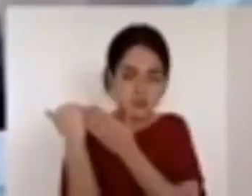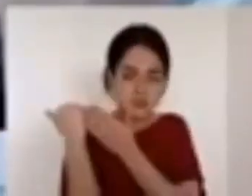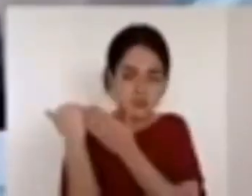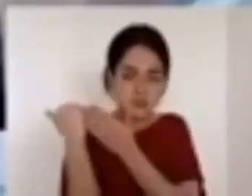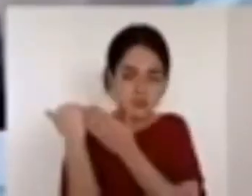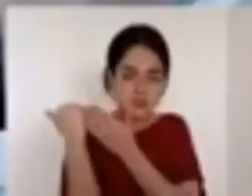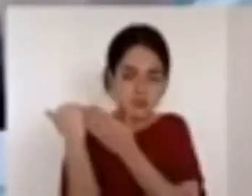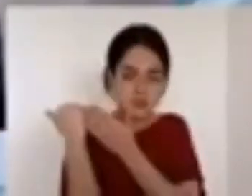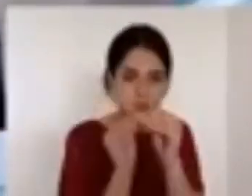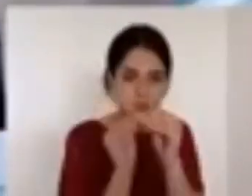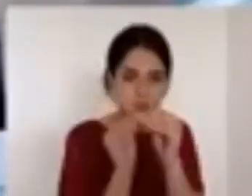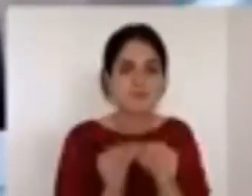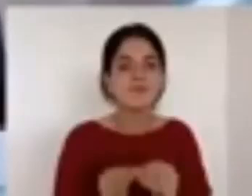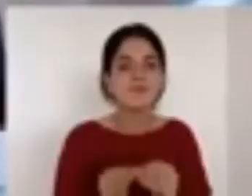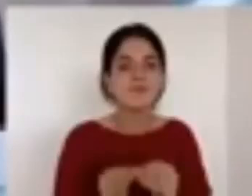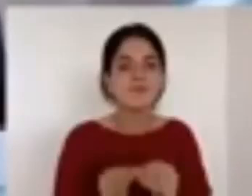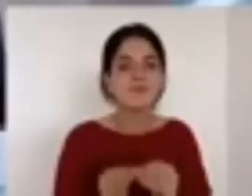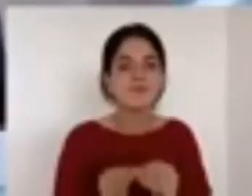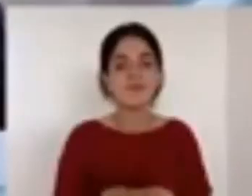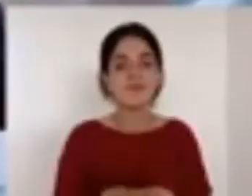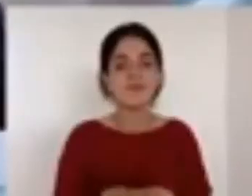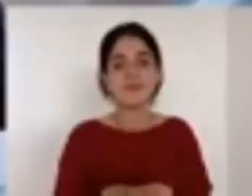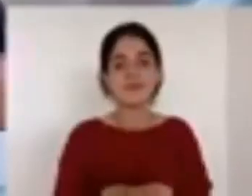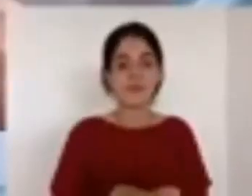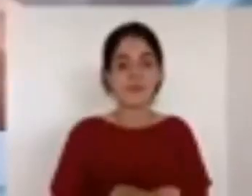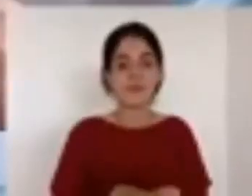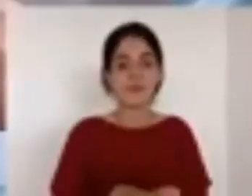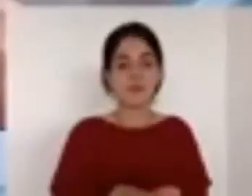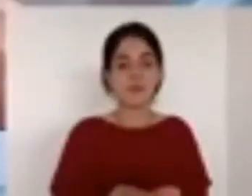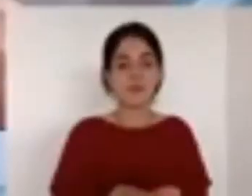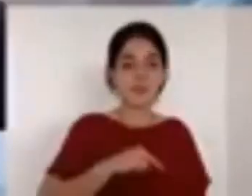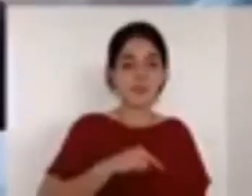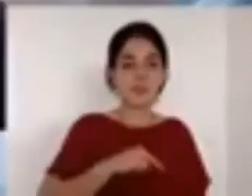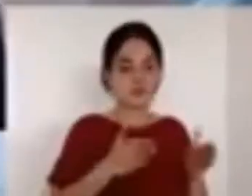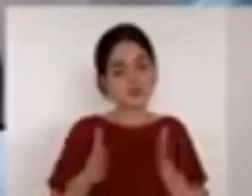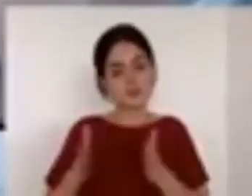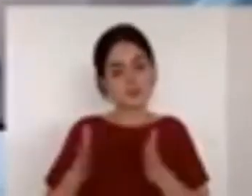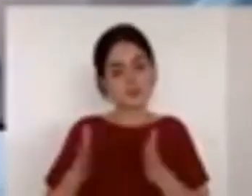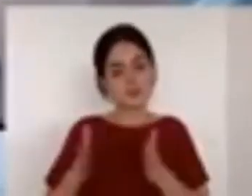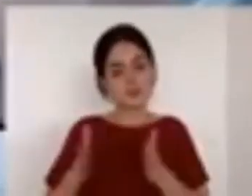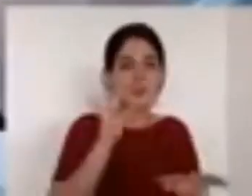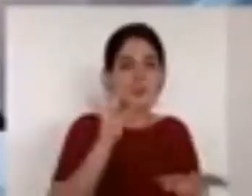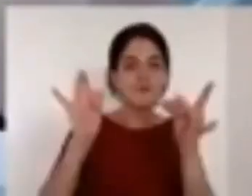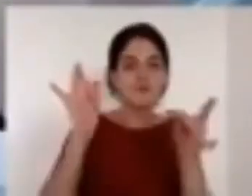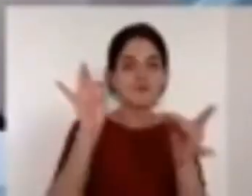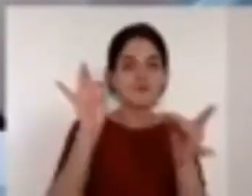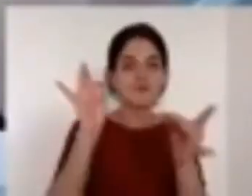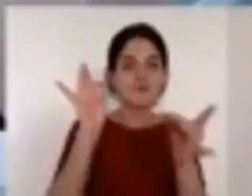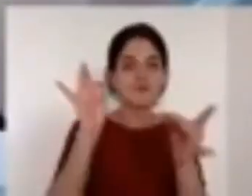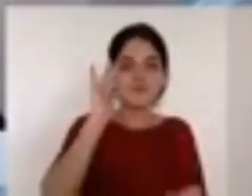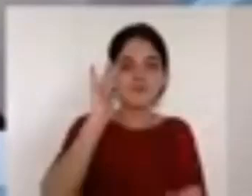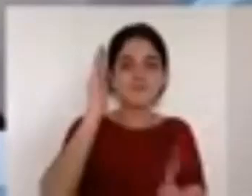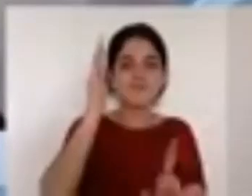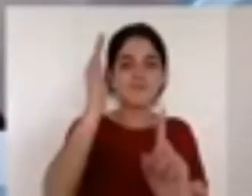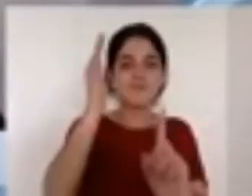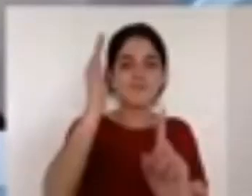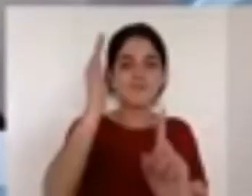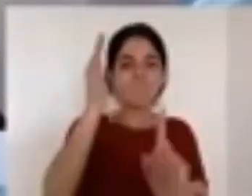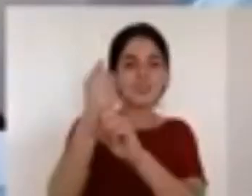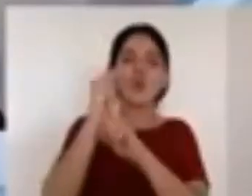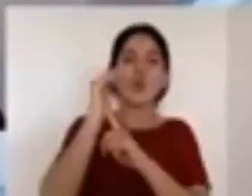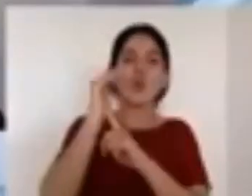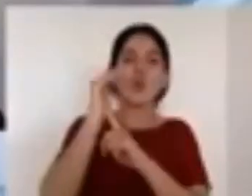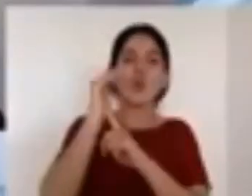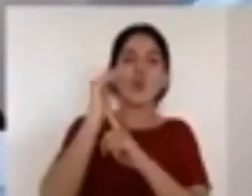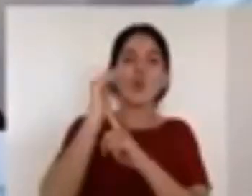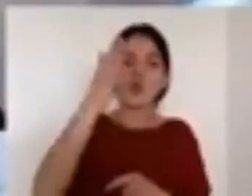imperfectos en el camino de la perfección gracias hermanos yo